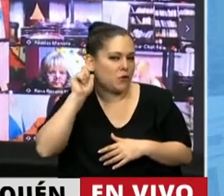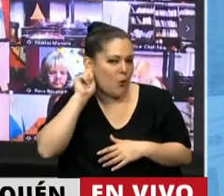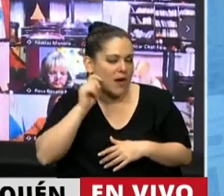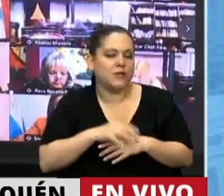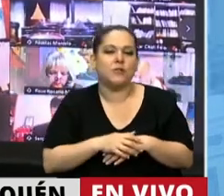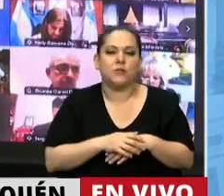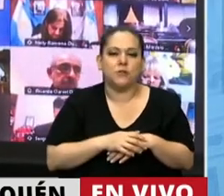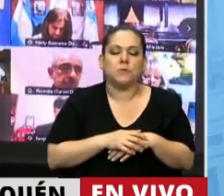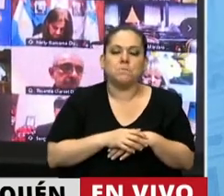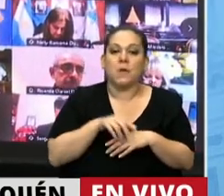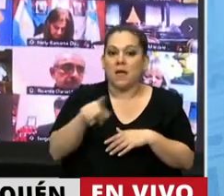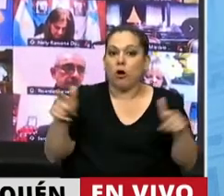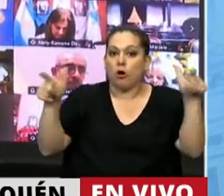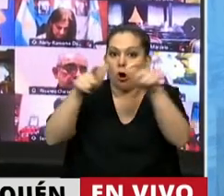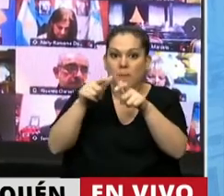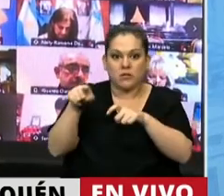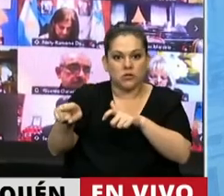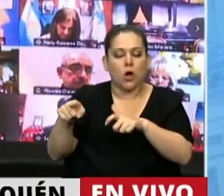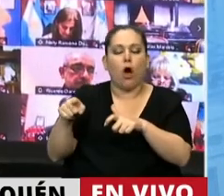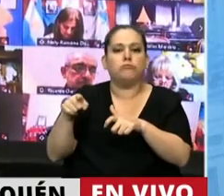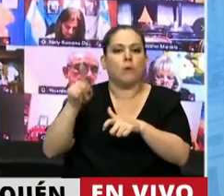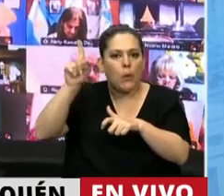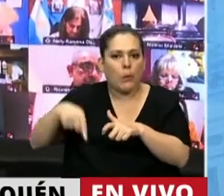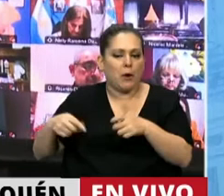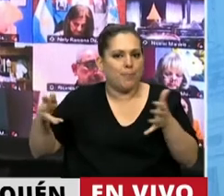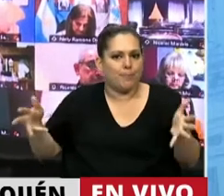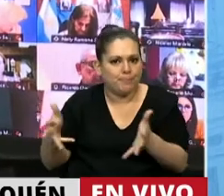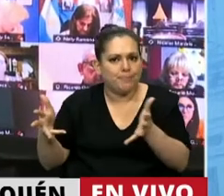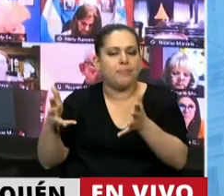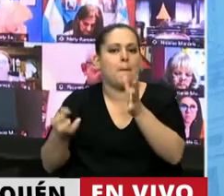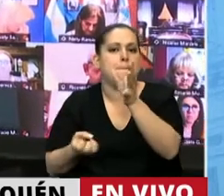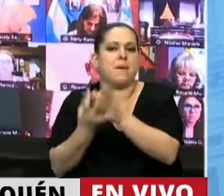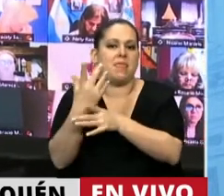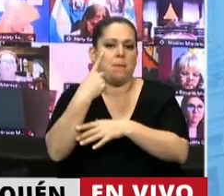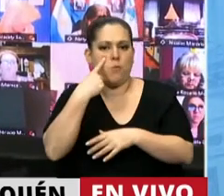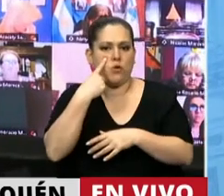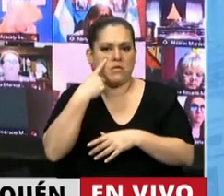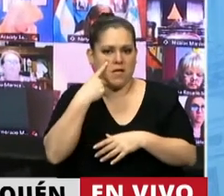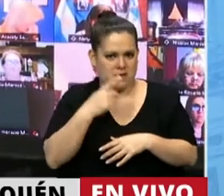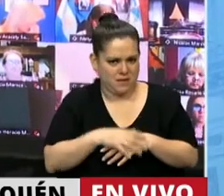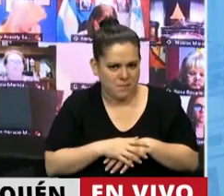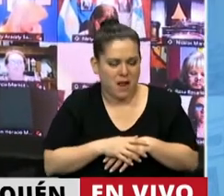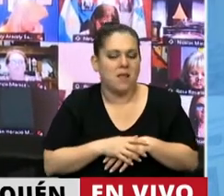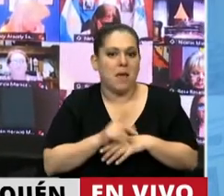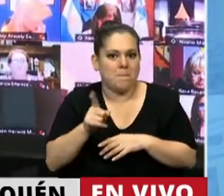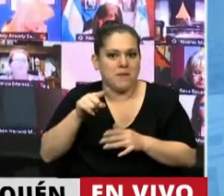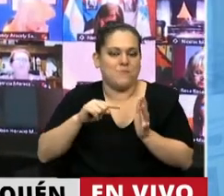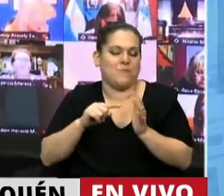Con los años esa comisión se convirtió en el pujante municipio que es Cutralcó en la actualidad.